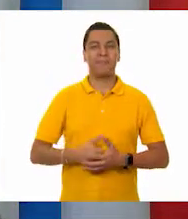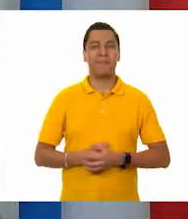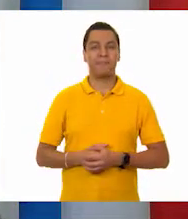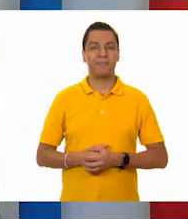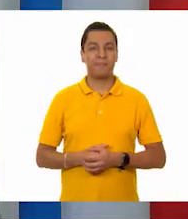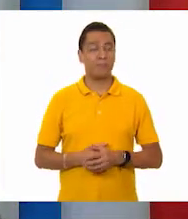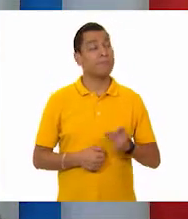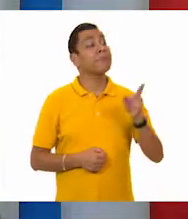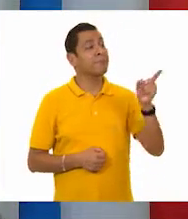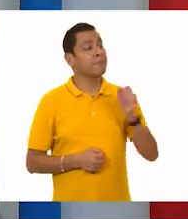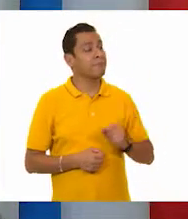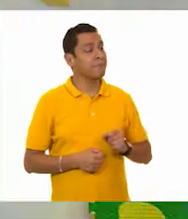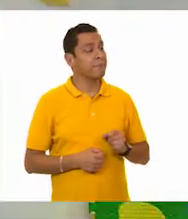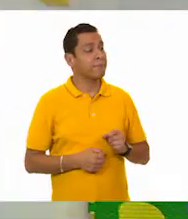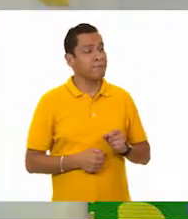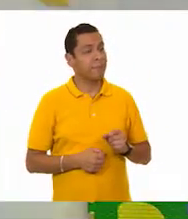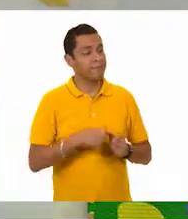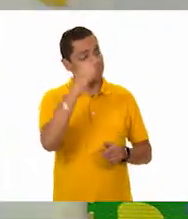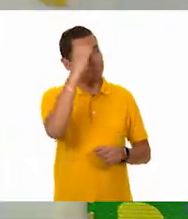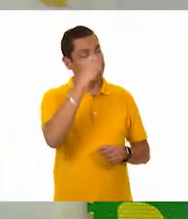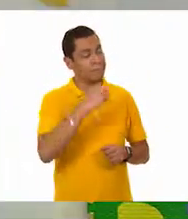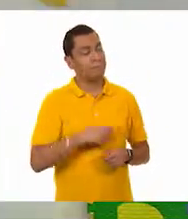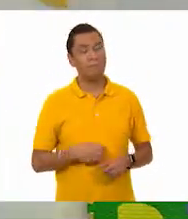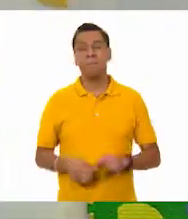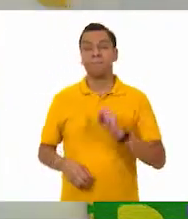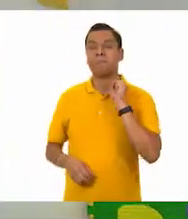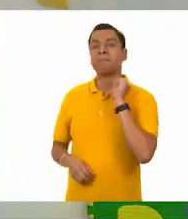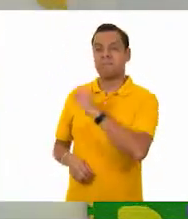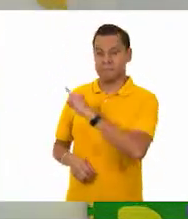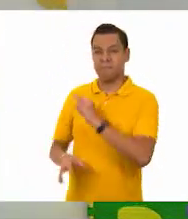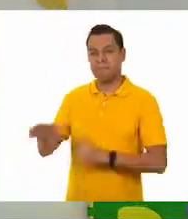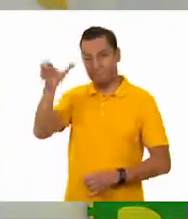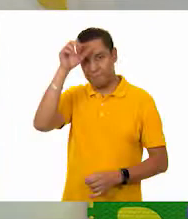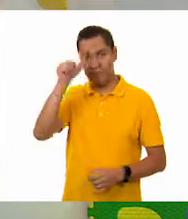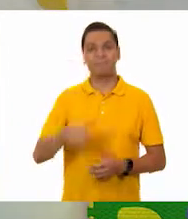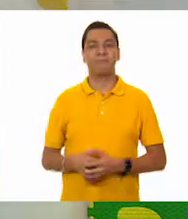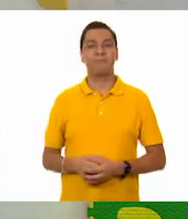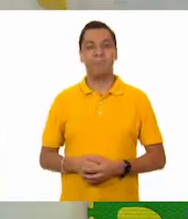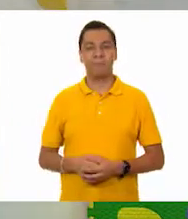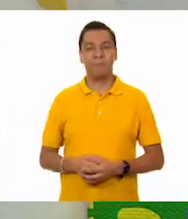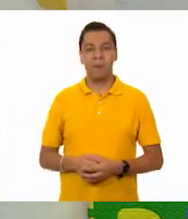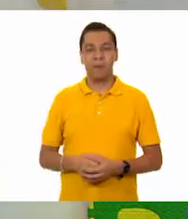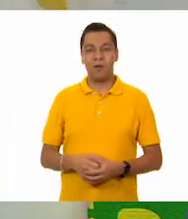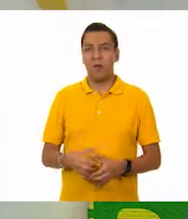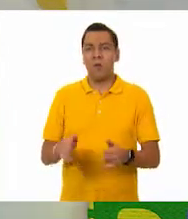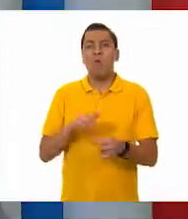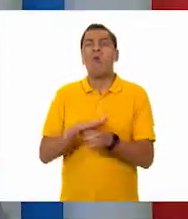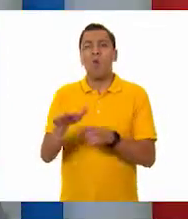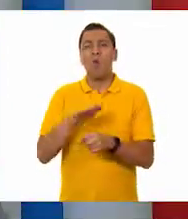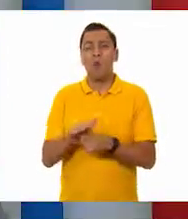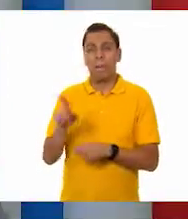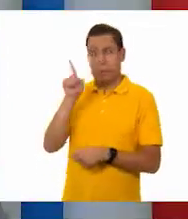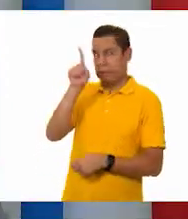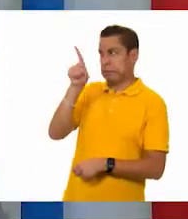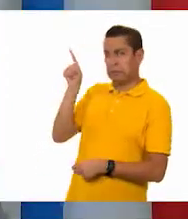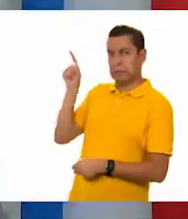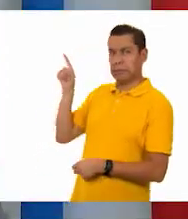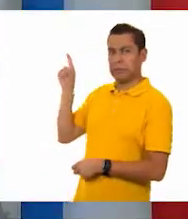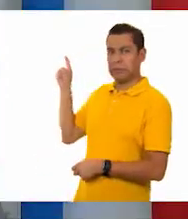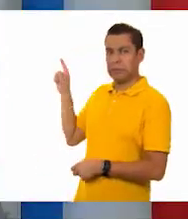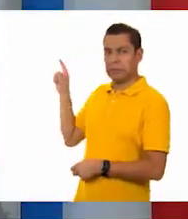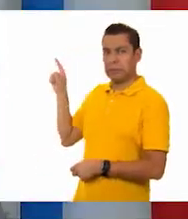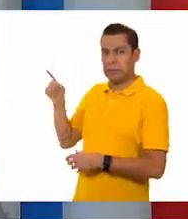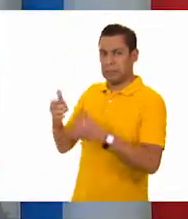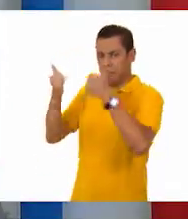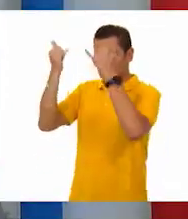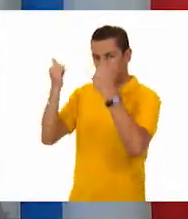Estoy completamente de acuerdo. Comprobemos. Muy bien, vamos a ver. Primero, ¿cuál de estos seis productos creen que